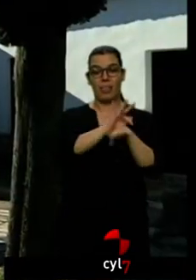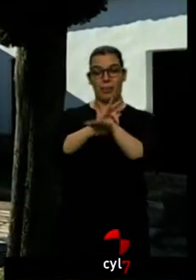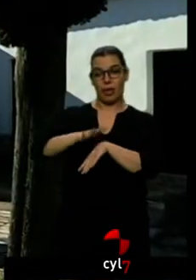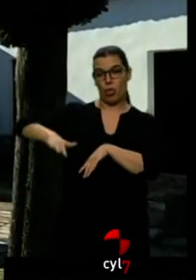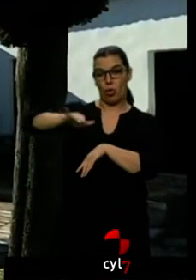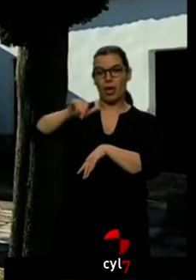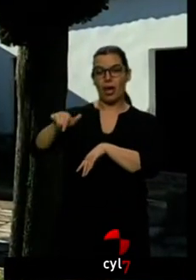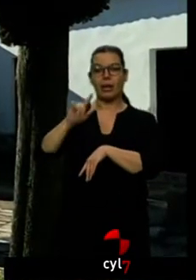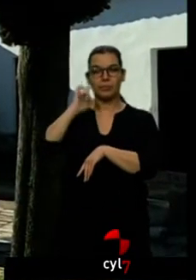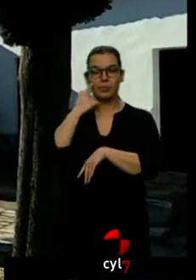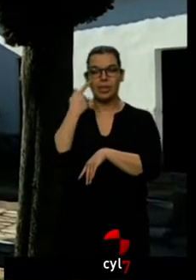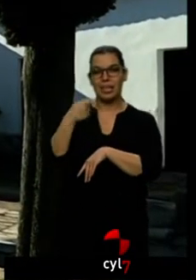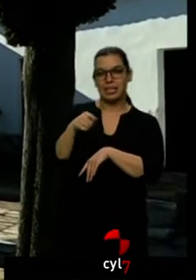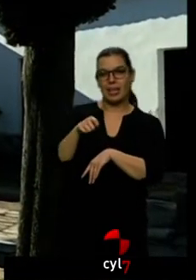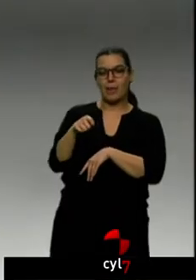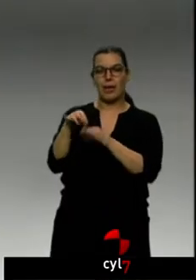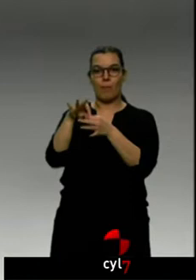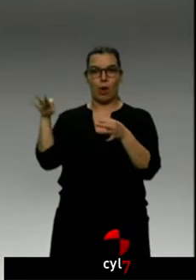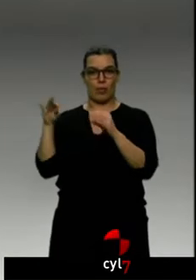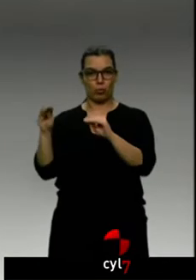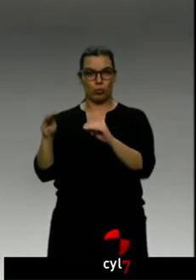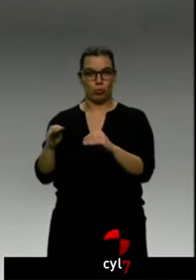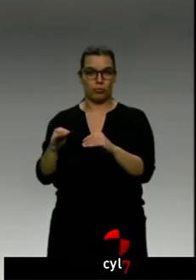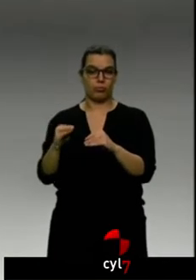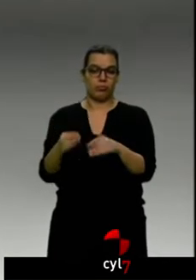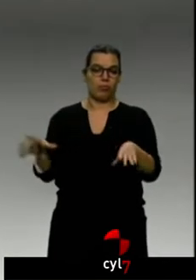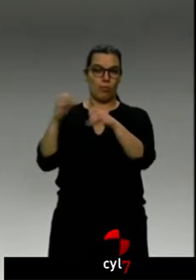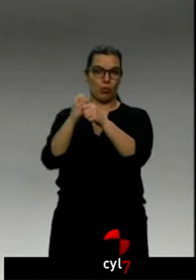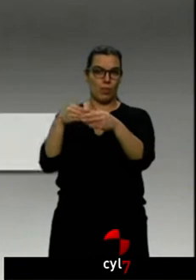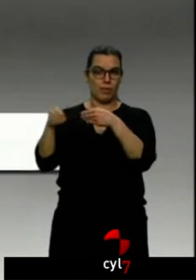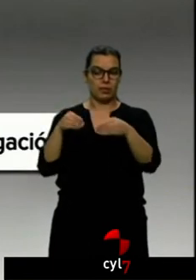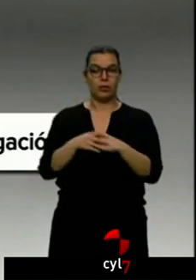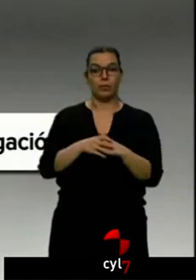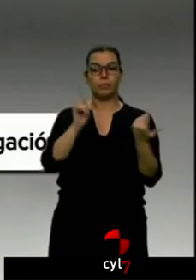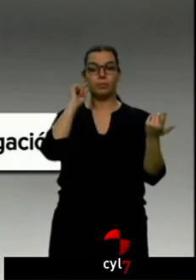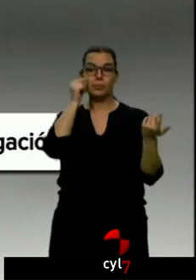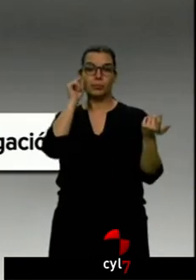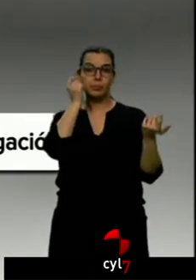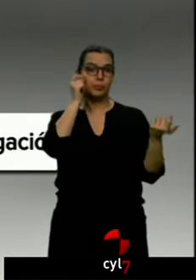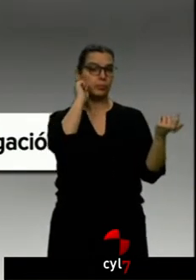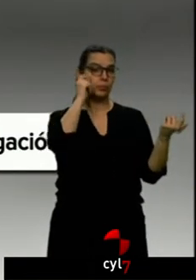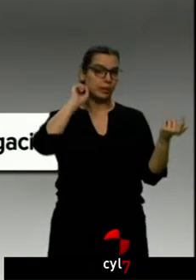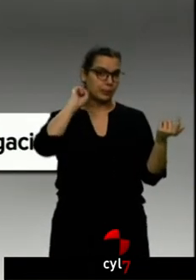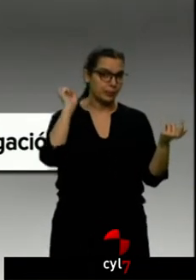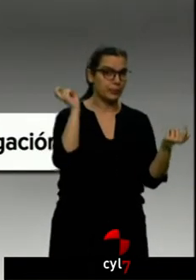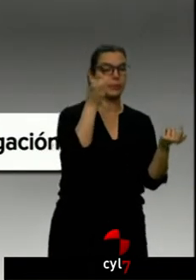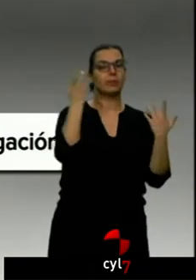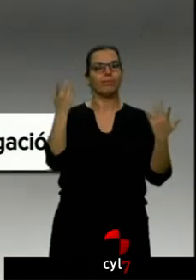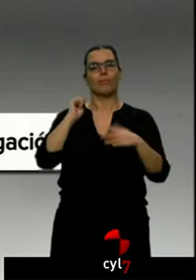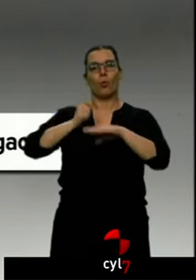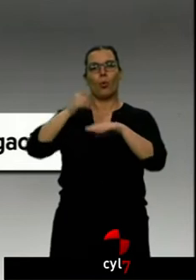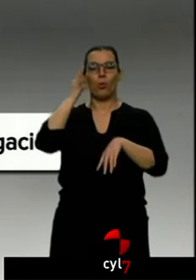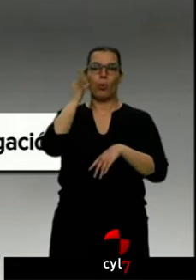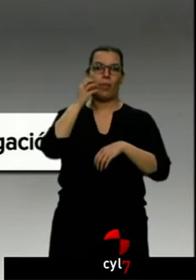llaves y su monedero en una bolsa de plástico. Ante todas estas filtraciones, la jueza que lleva el caso ha lanzado este comunicado.